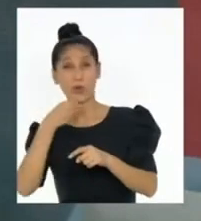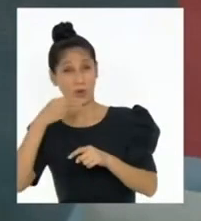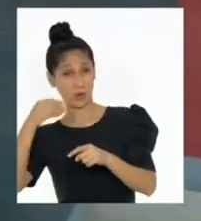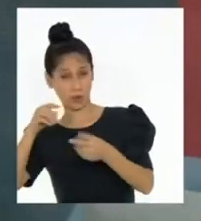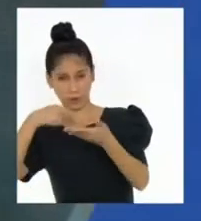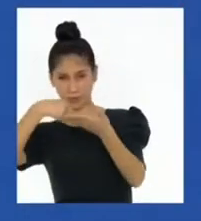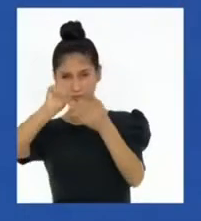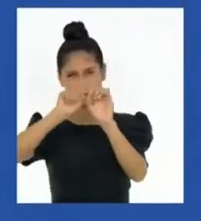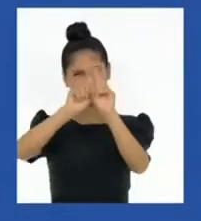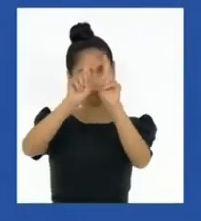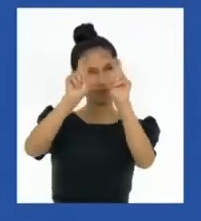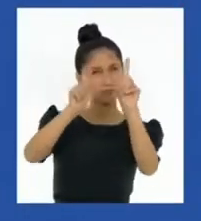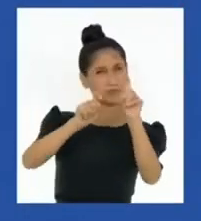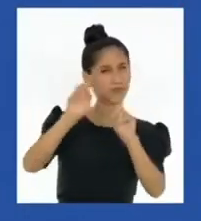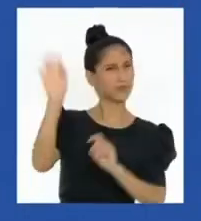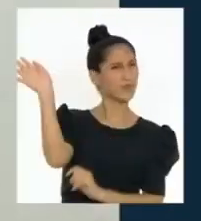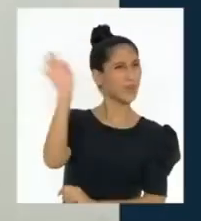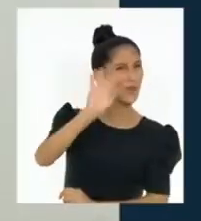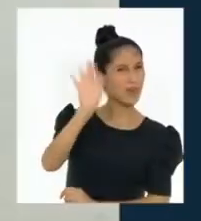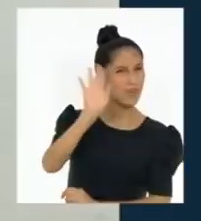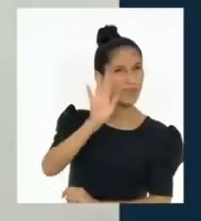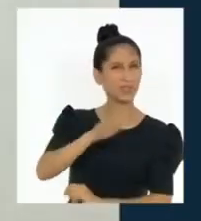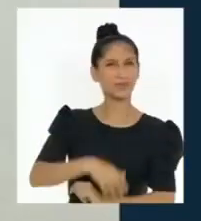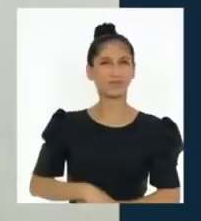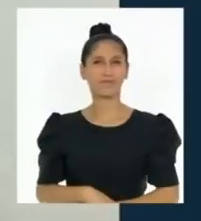¡Hola!